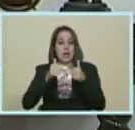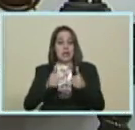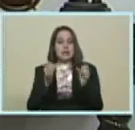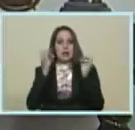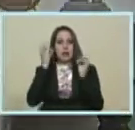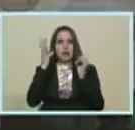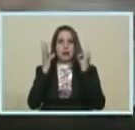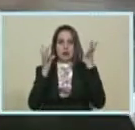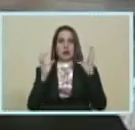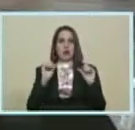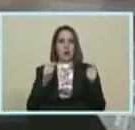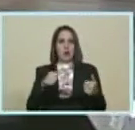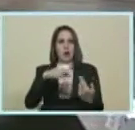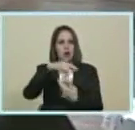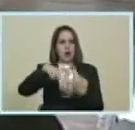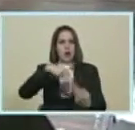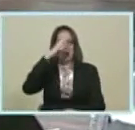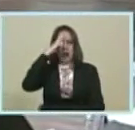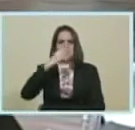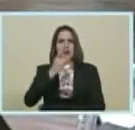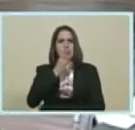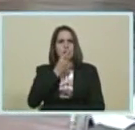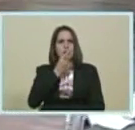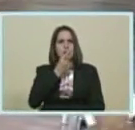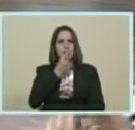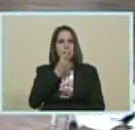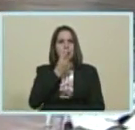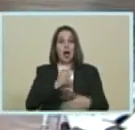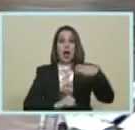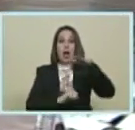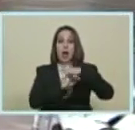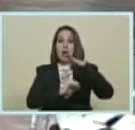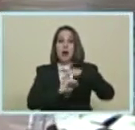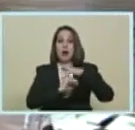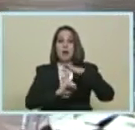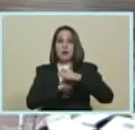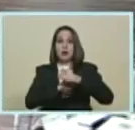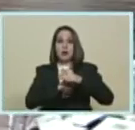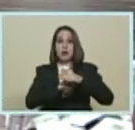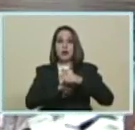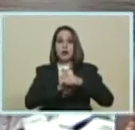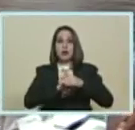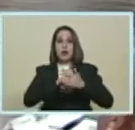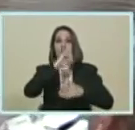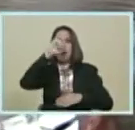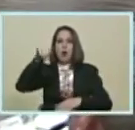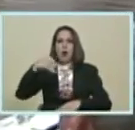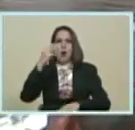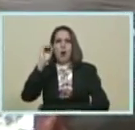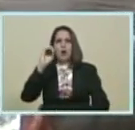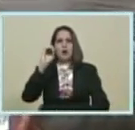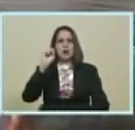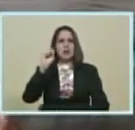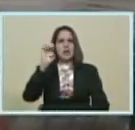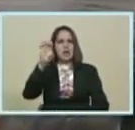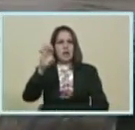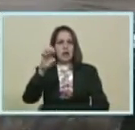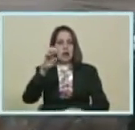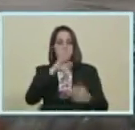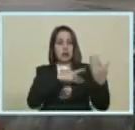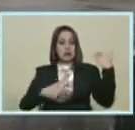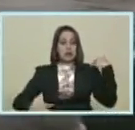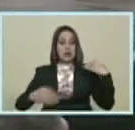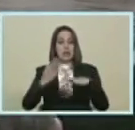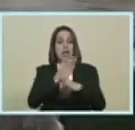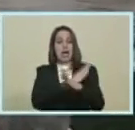Del gobierno De la República Dominicana Apoyado Por el señor José Luis Rodríguez Zapatero Expresidente Del